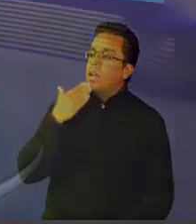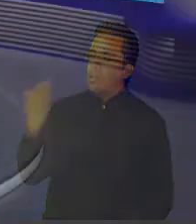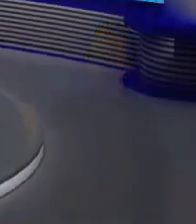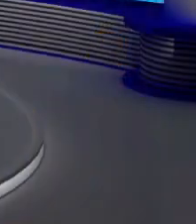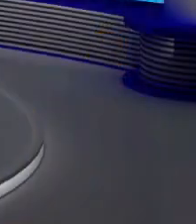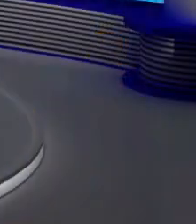mañana muchas gracias